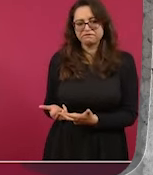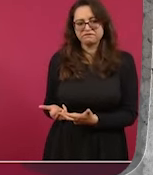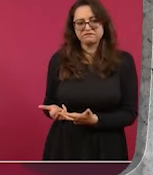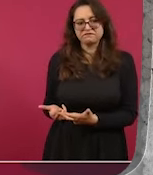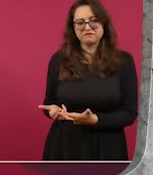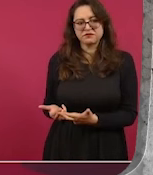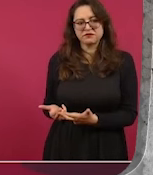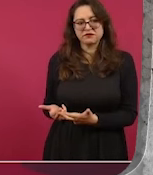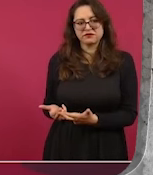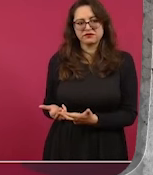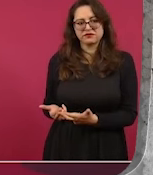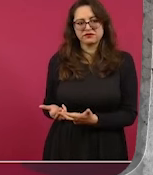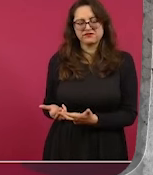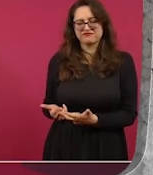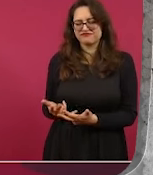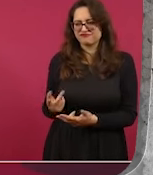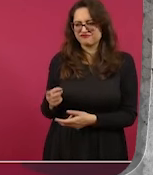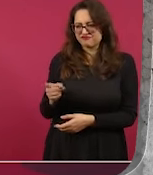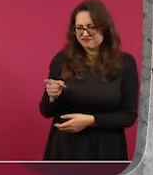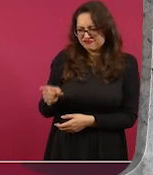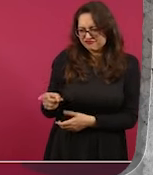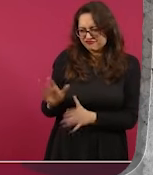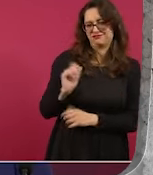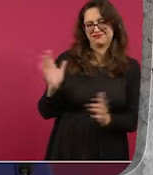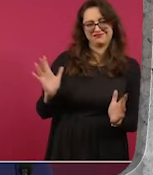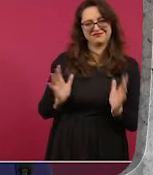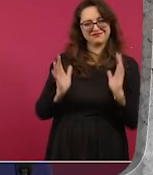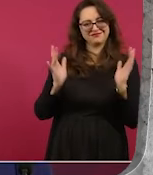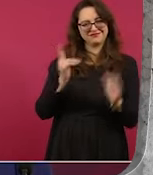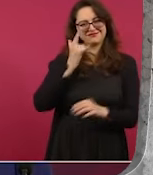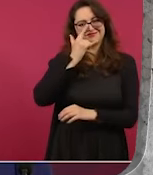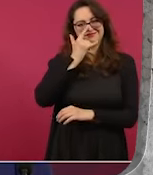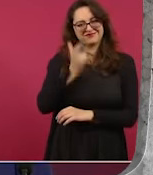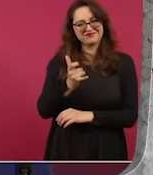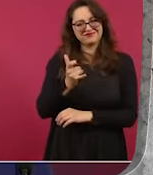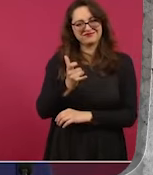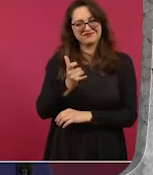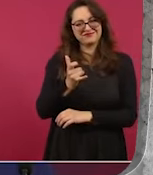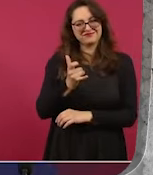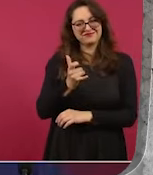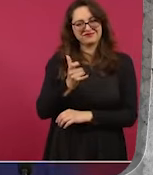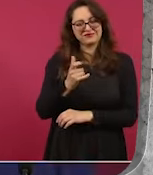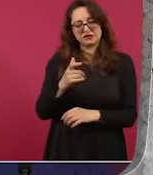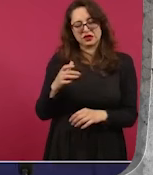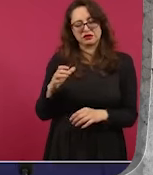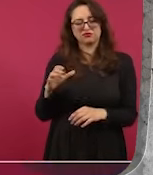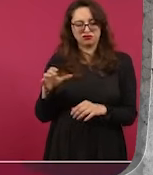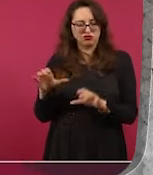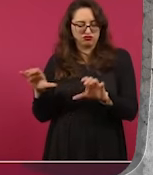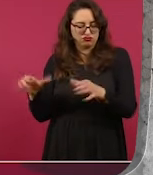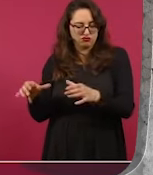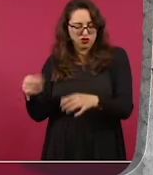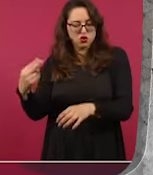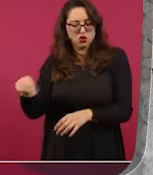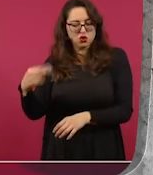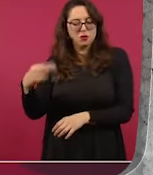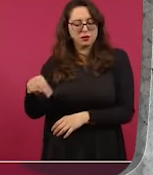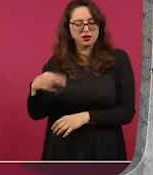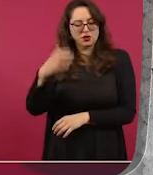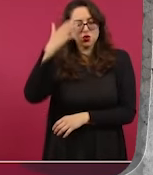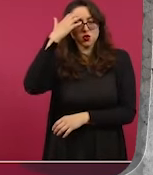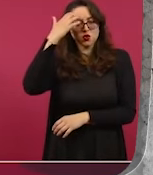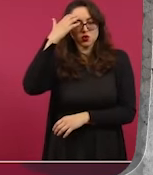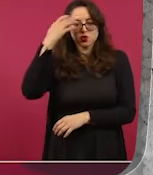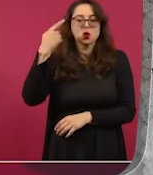me llamó mucho la atención, sé el nombre de la comunidad, pero no lo voy a decir, de que